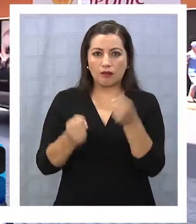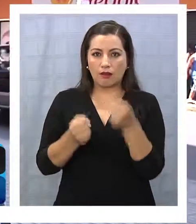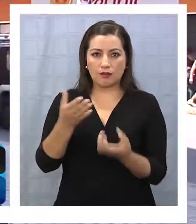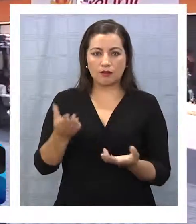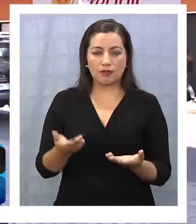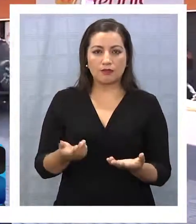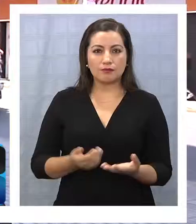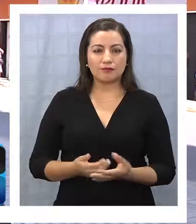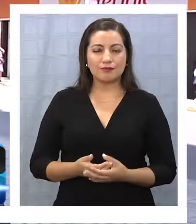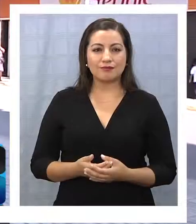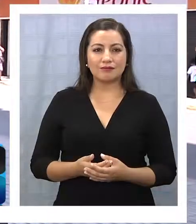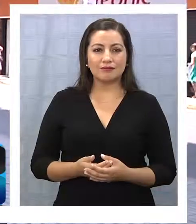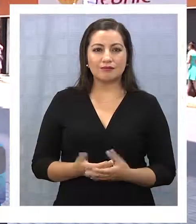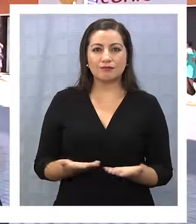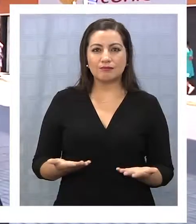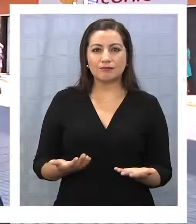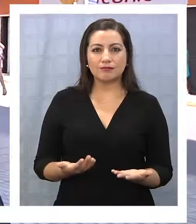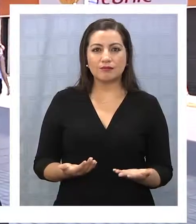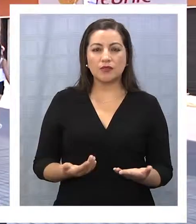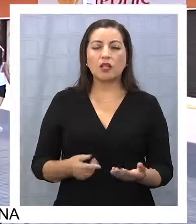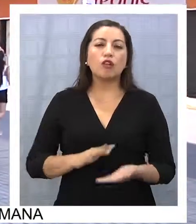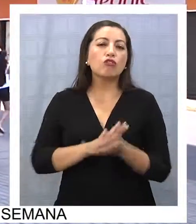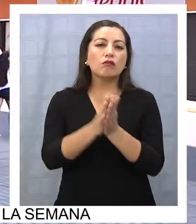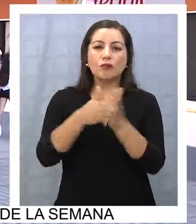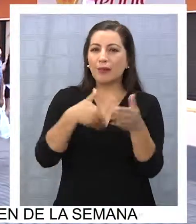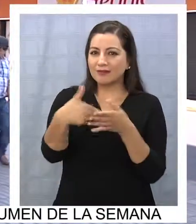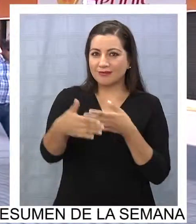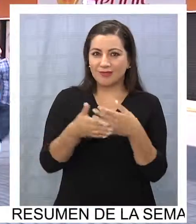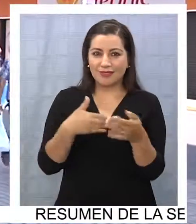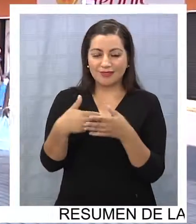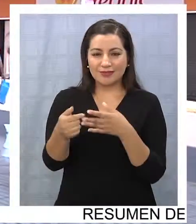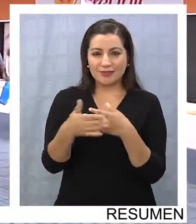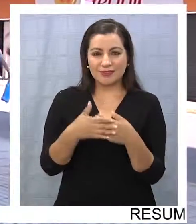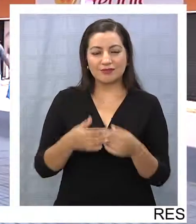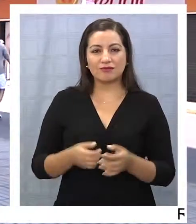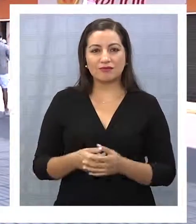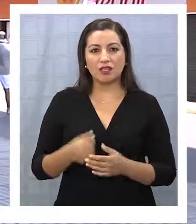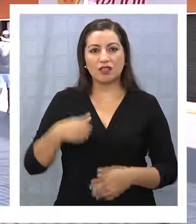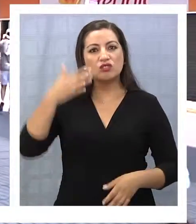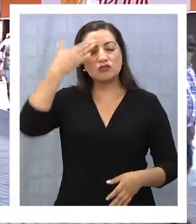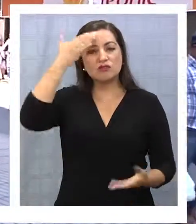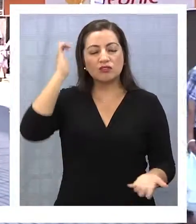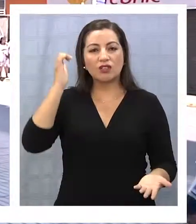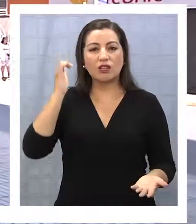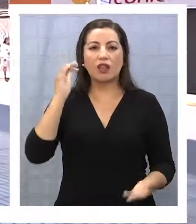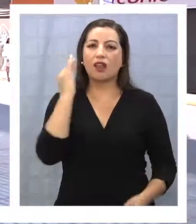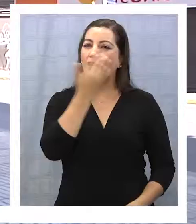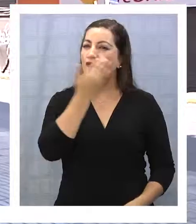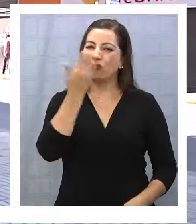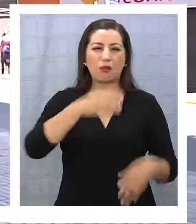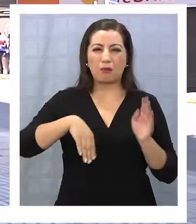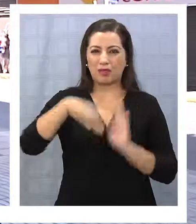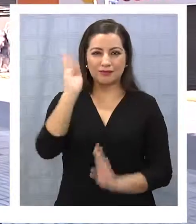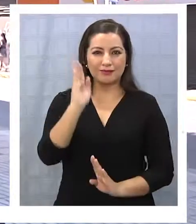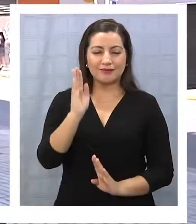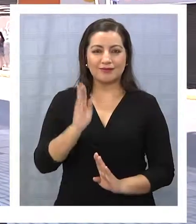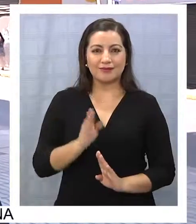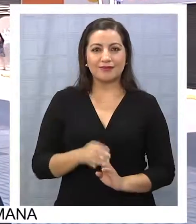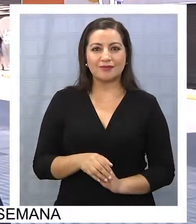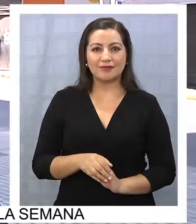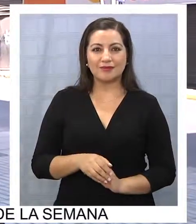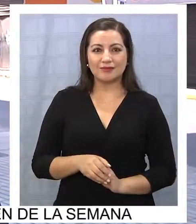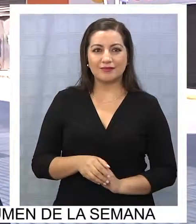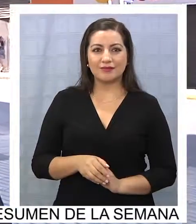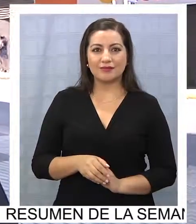que sean en forma natural también. Y yo creo más que nada la fruta, la